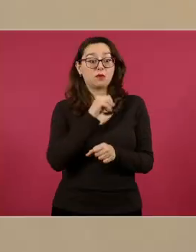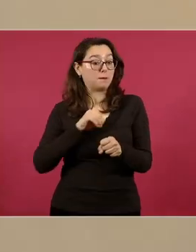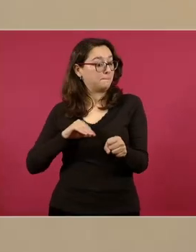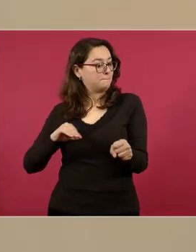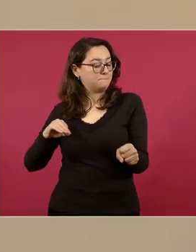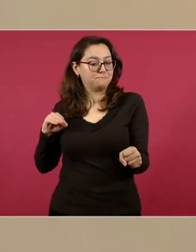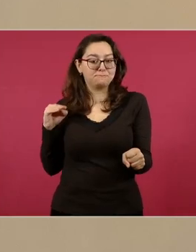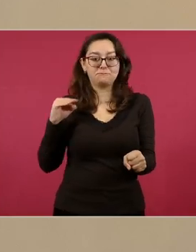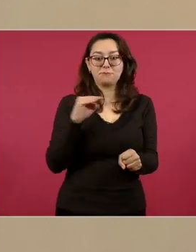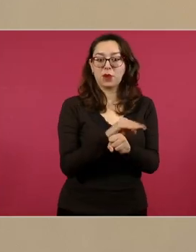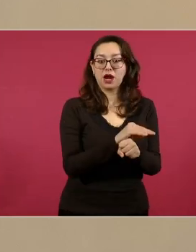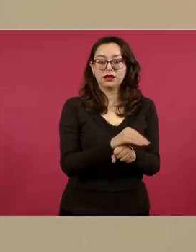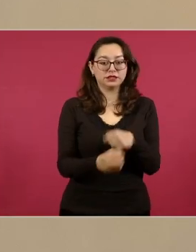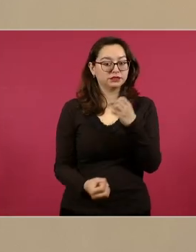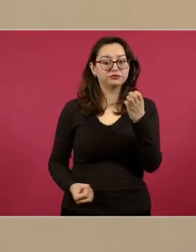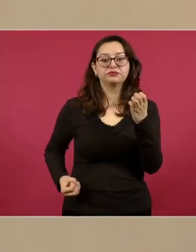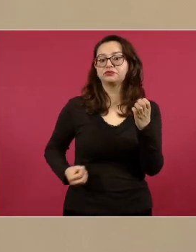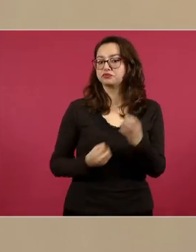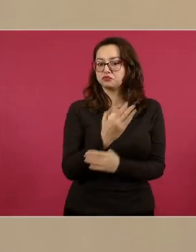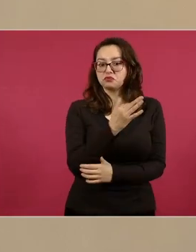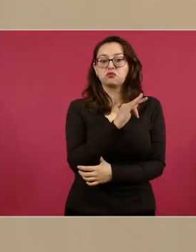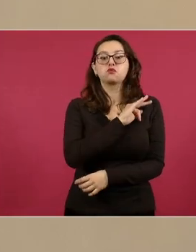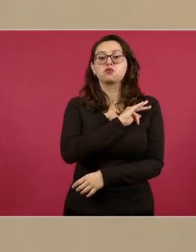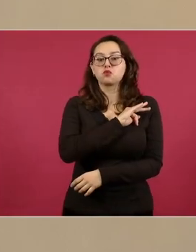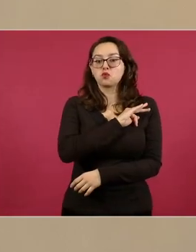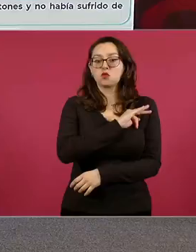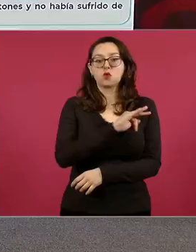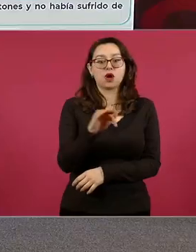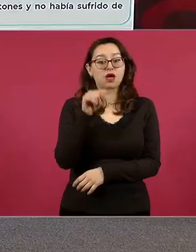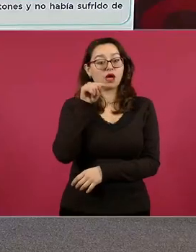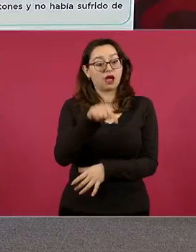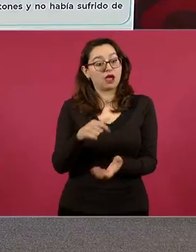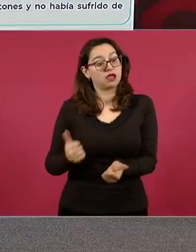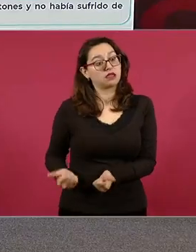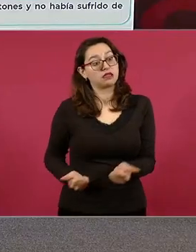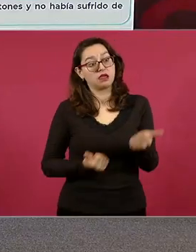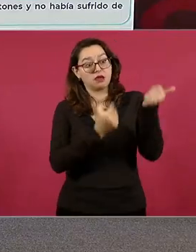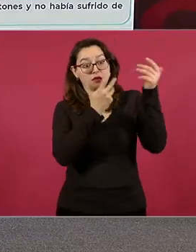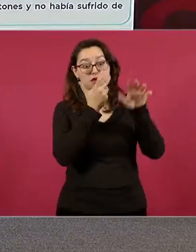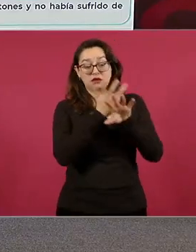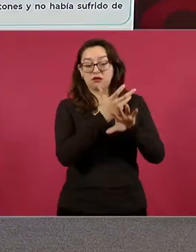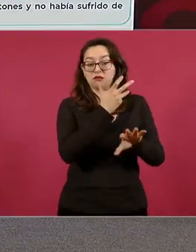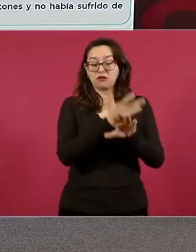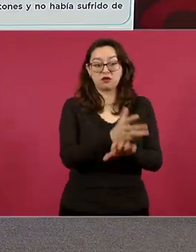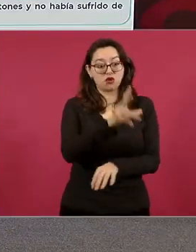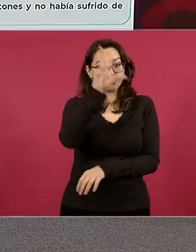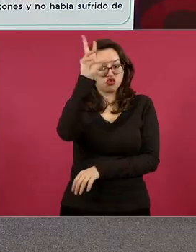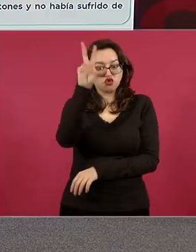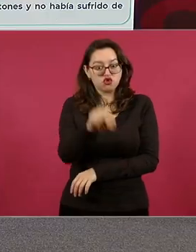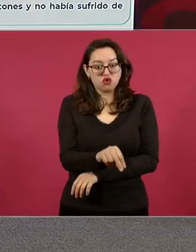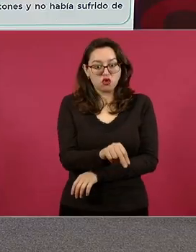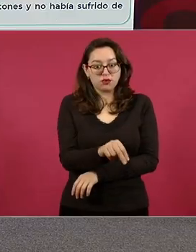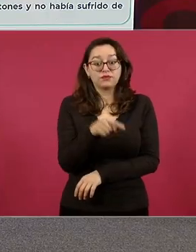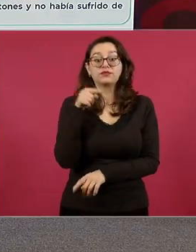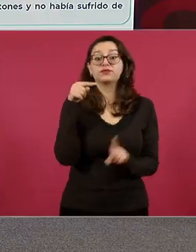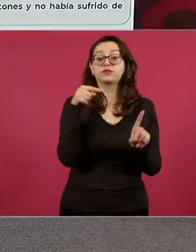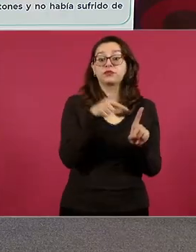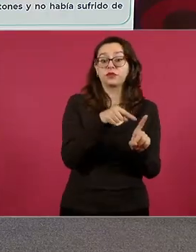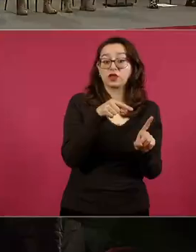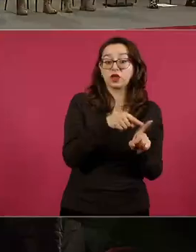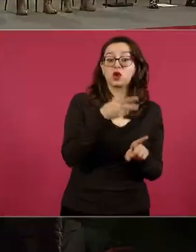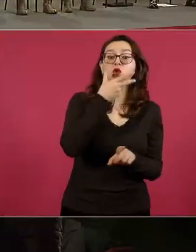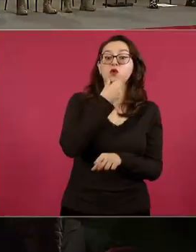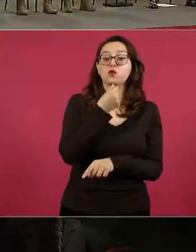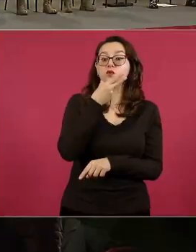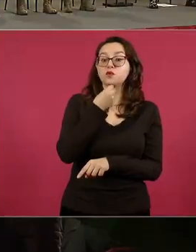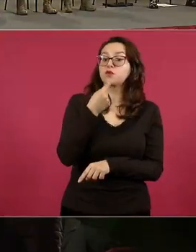favor del detenido para evitar ser extraditado a los Estados Unidos. El quejoso había manifestado en su